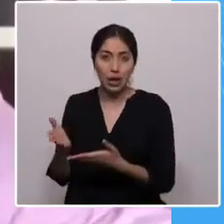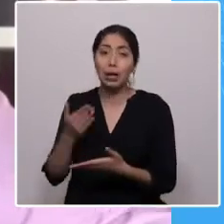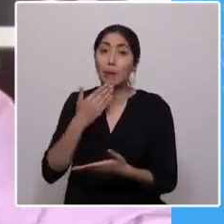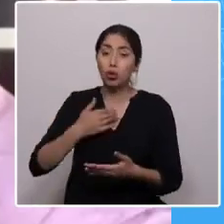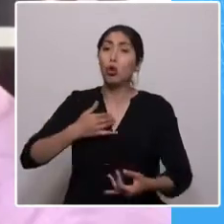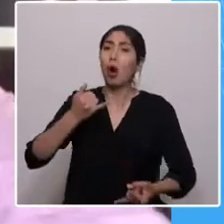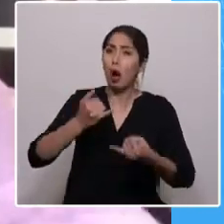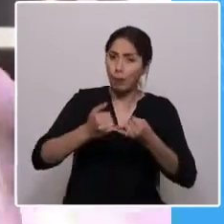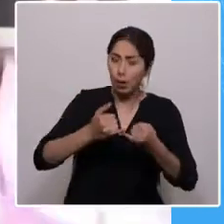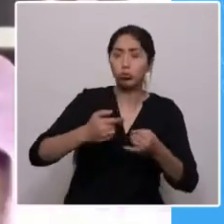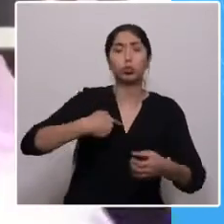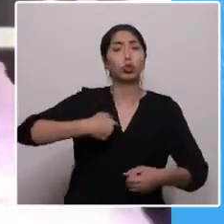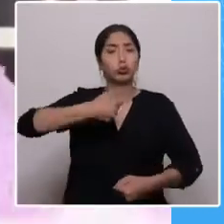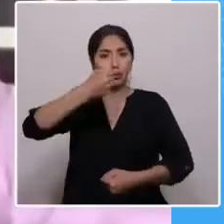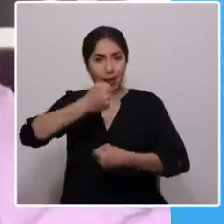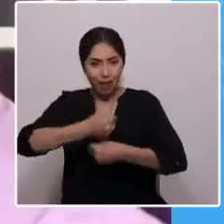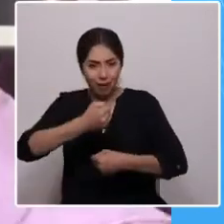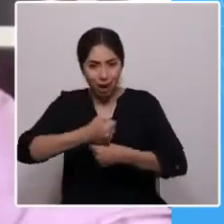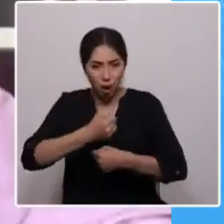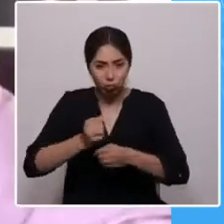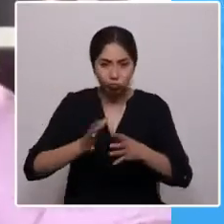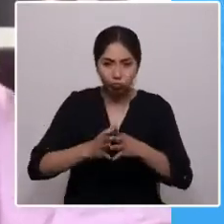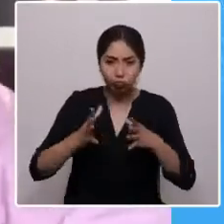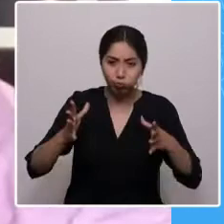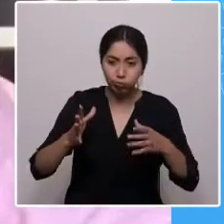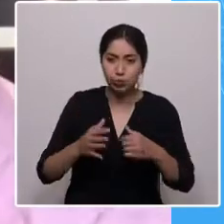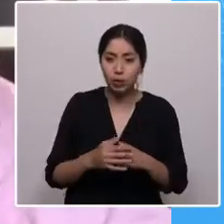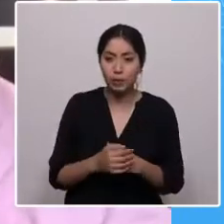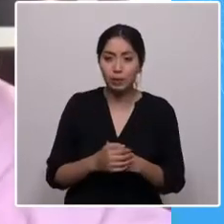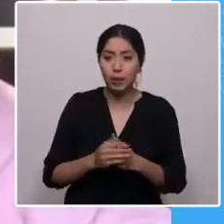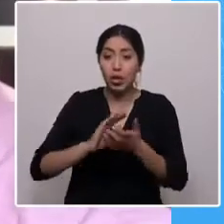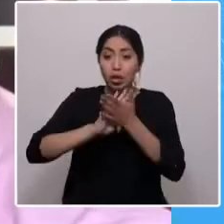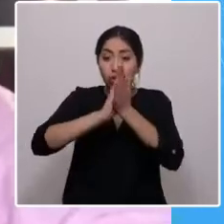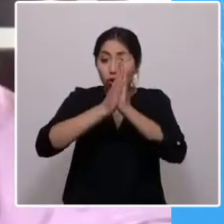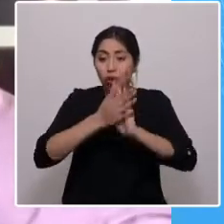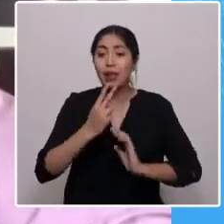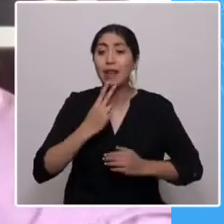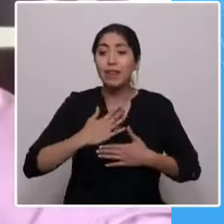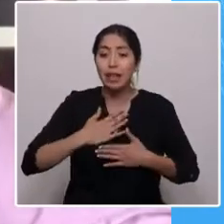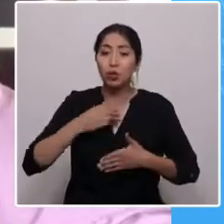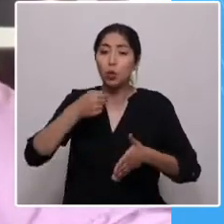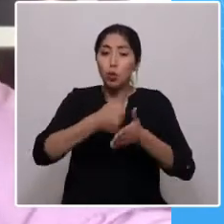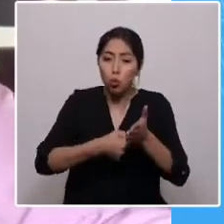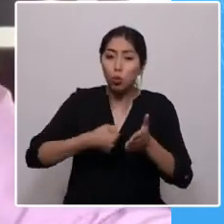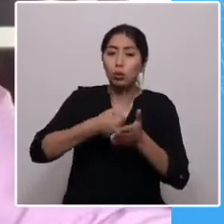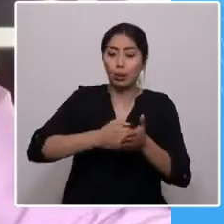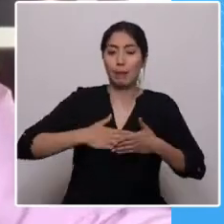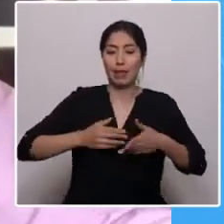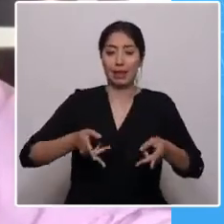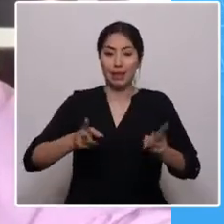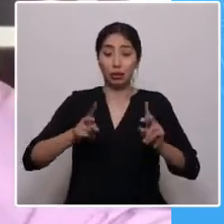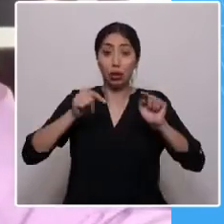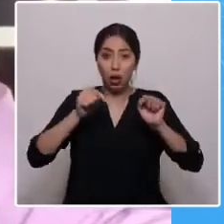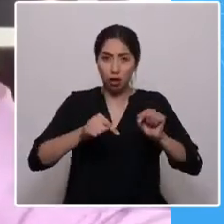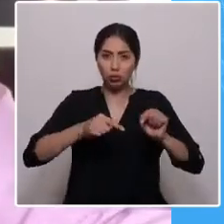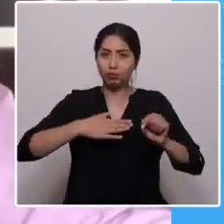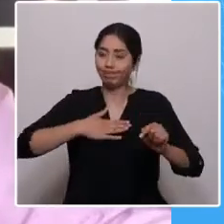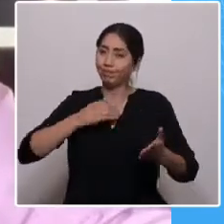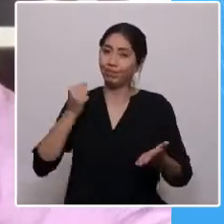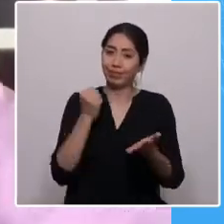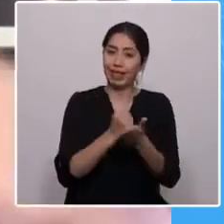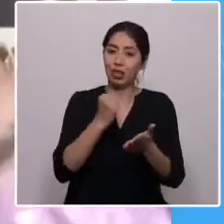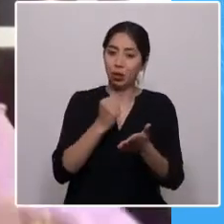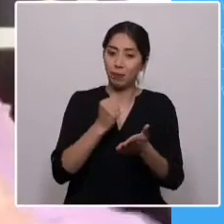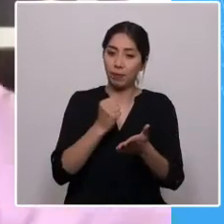más. Lector empernido y estudiante perfecto. Toda la vida he tenido que luchar por mis derechos. Ese es mi sino. Primero como hijo de padre separado,